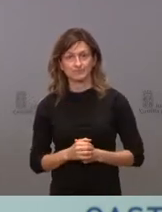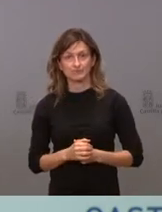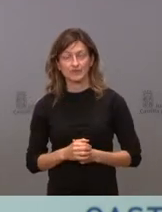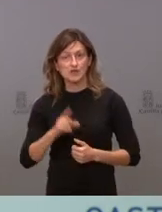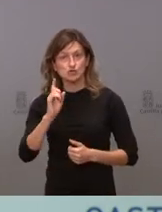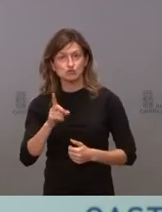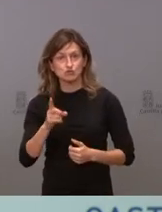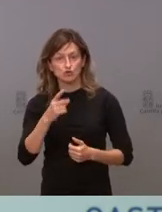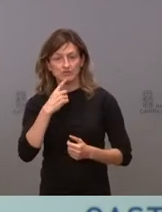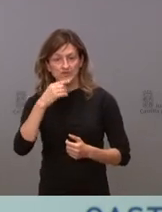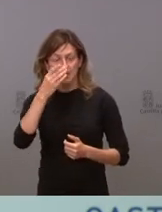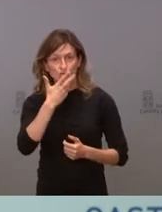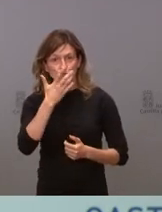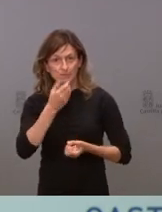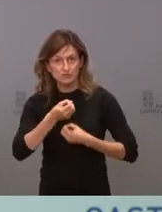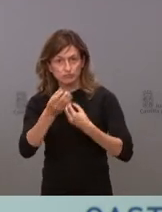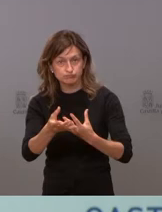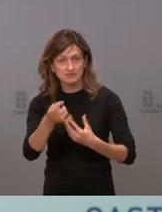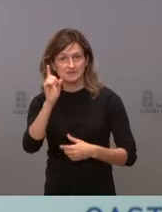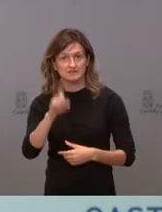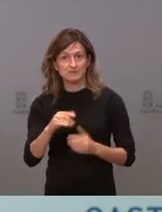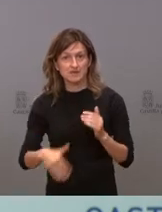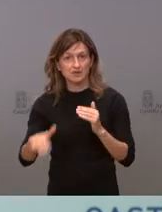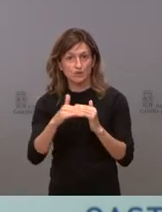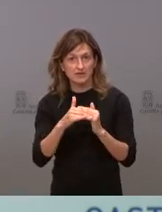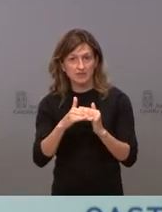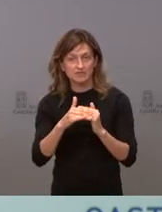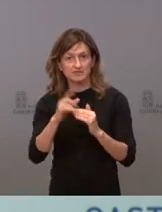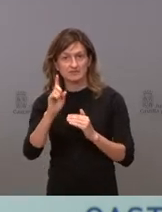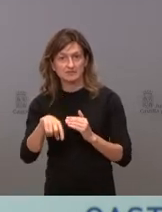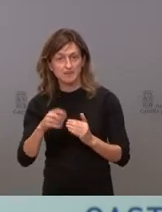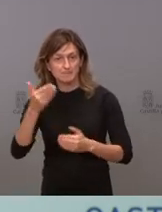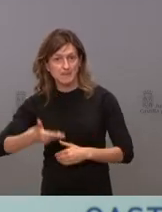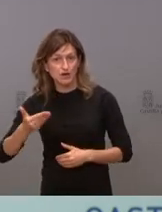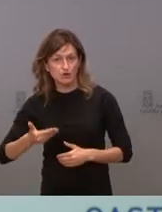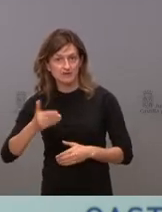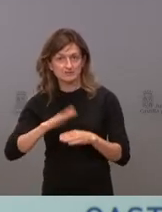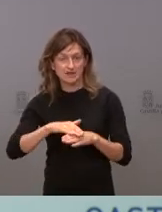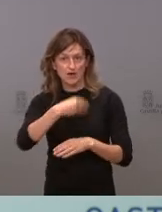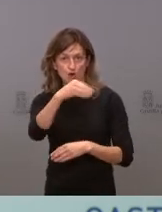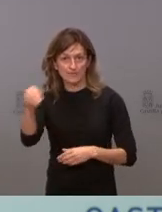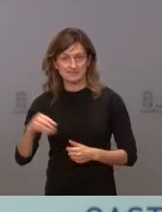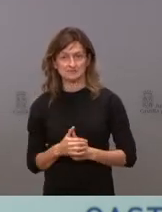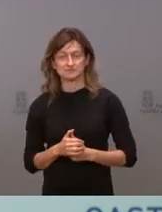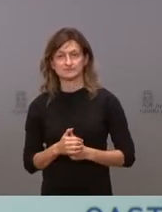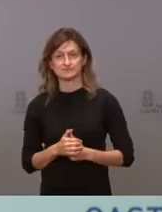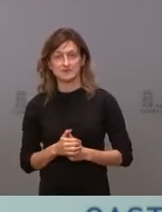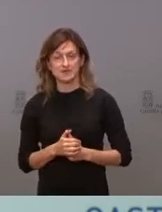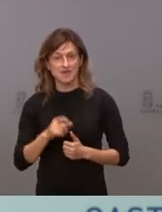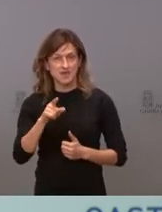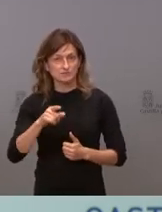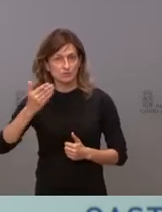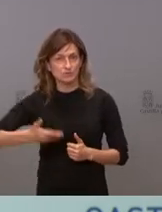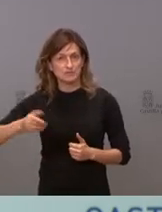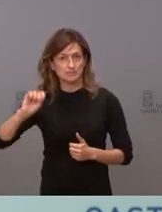transmitimos conocimientos, transmitimos igualdad, transmitimos valores a nuestros jóvenes. Y eso es aún más